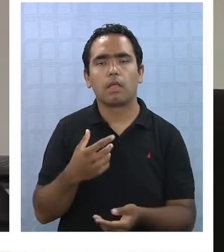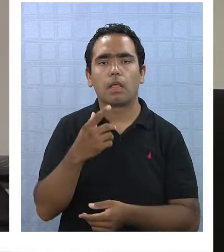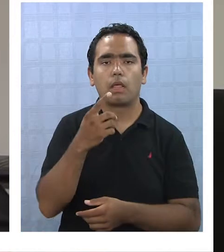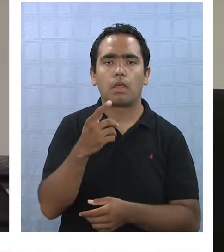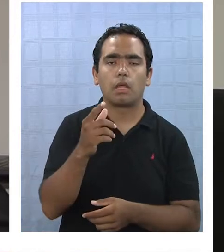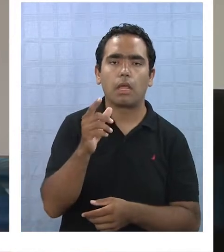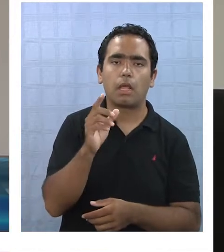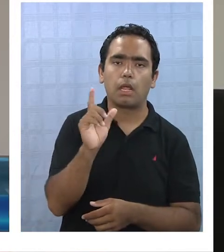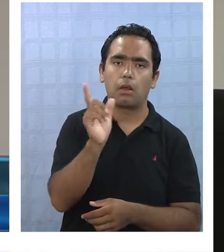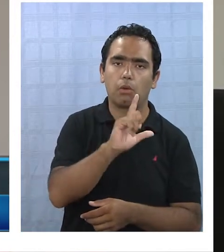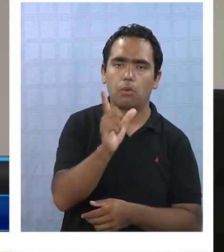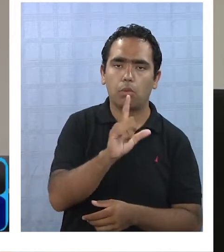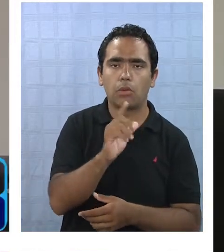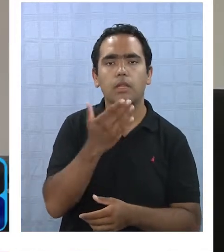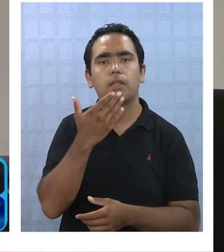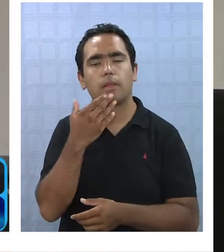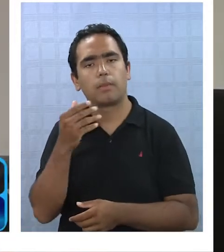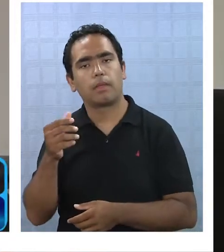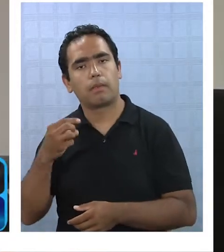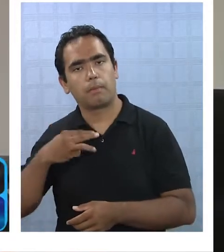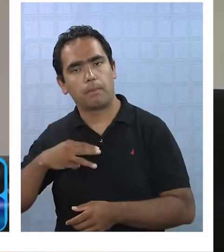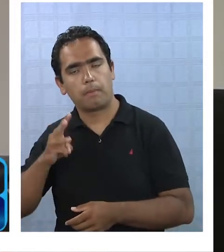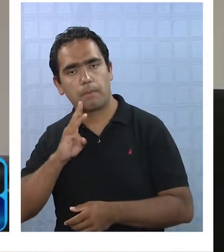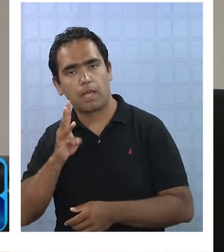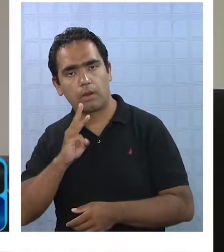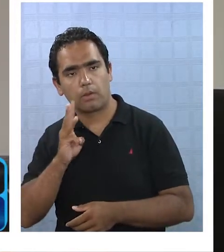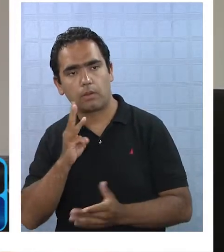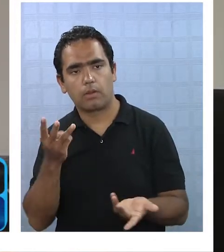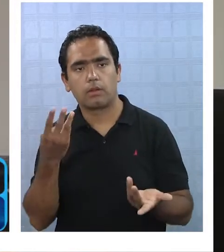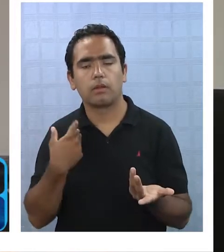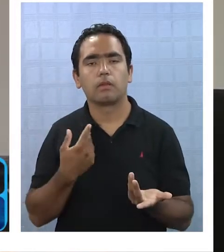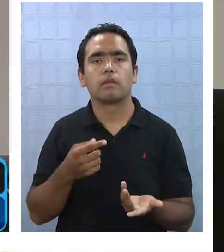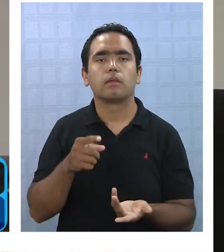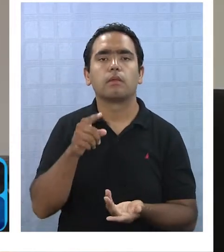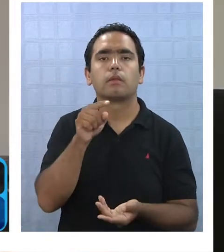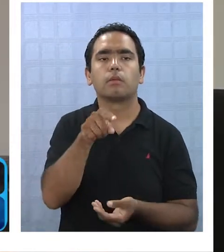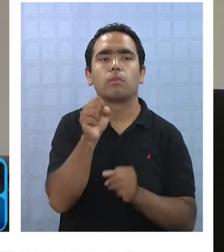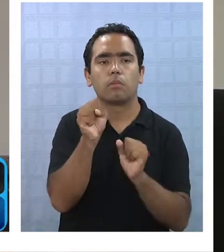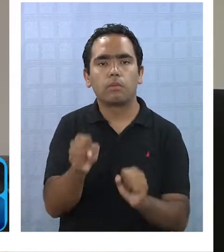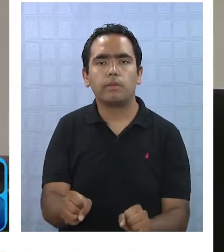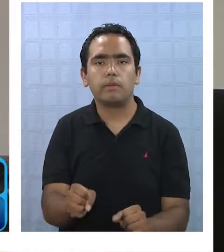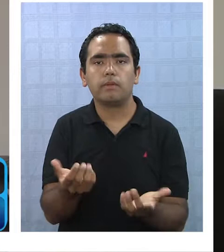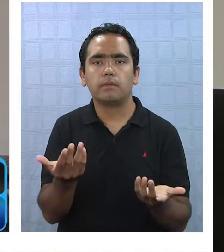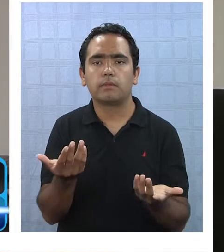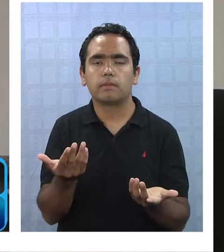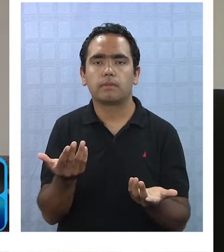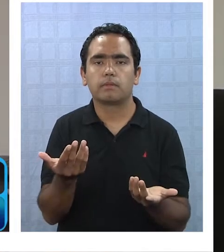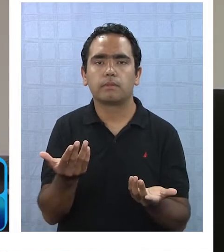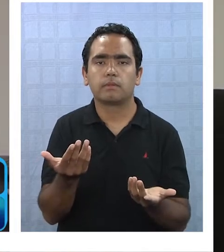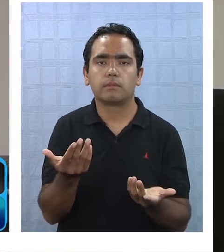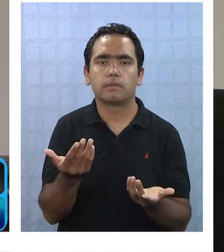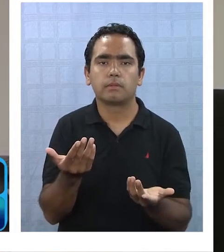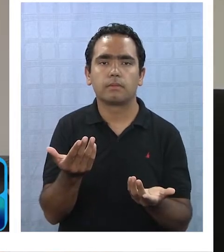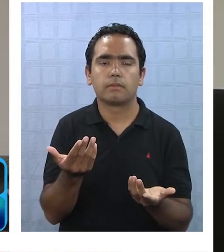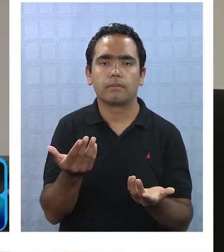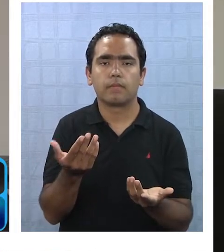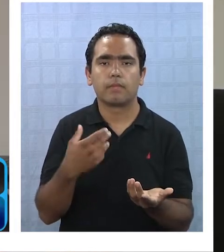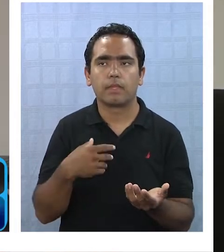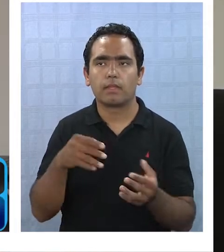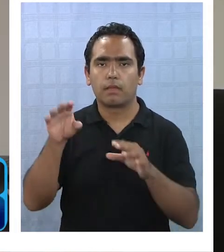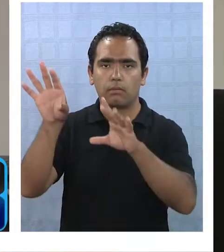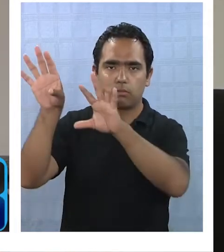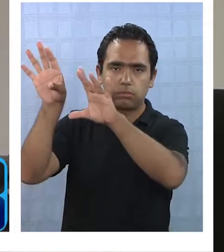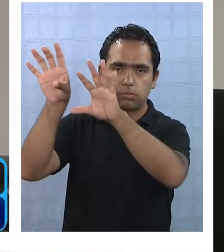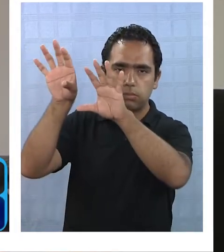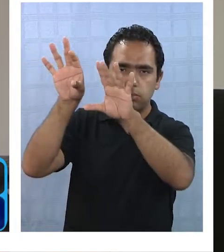lunes, cierto, y se concluyó el día miércoles en Cariquima, de tal manera de que se pueda atraer,